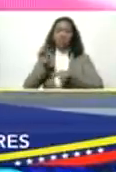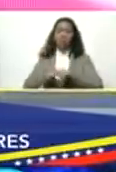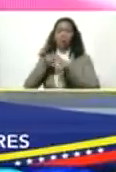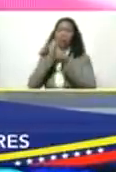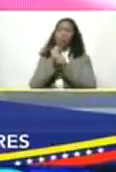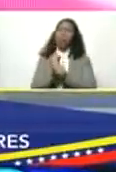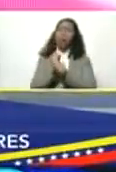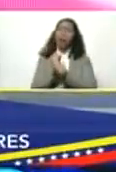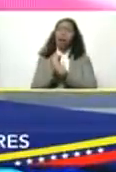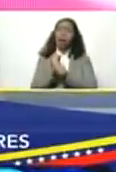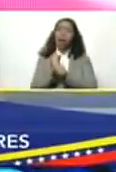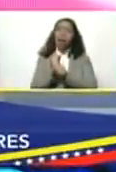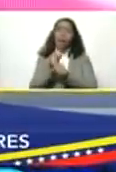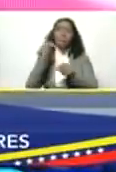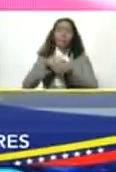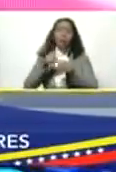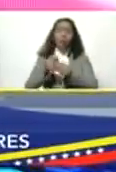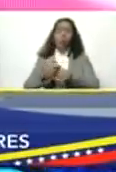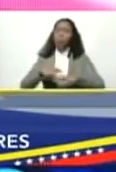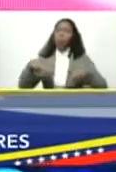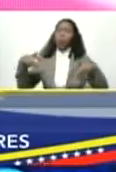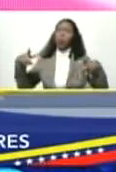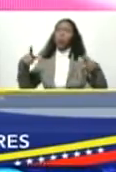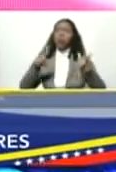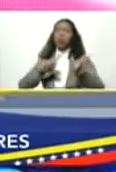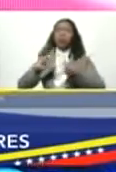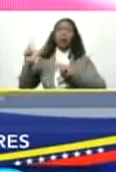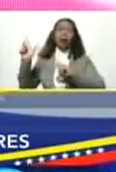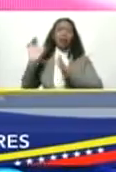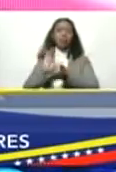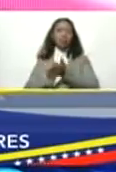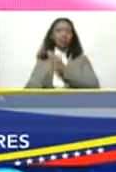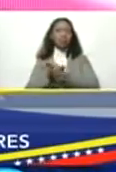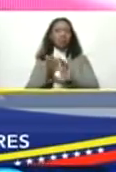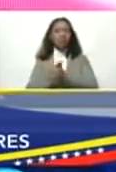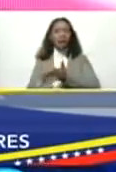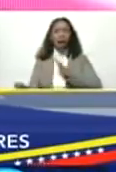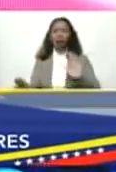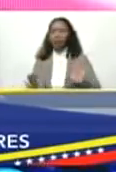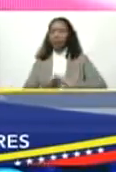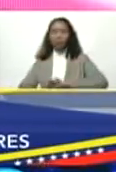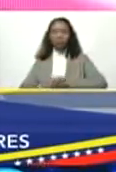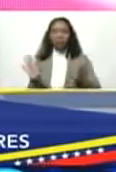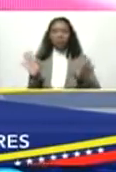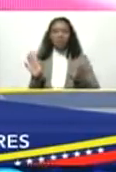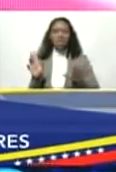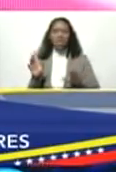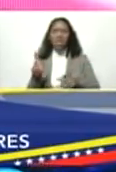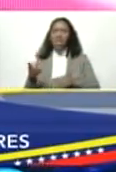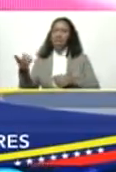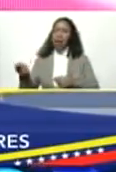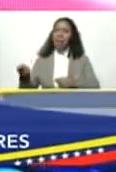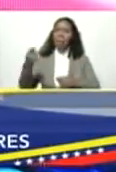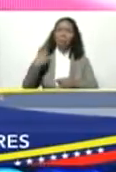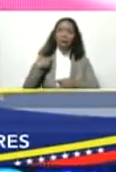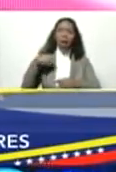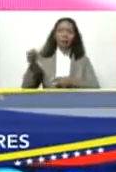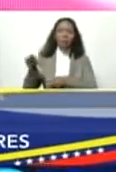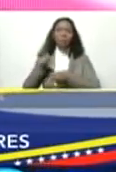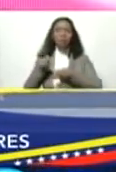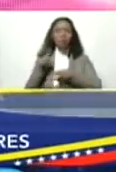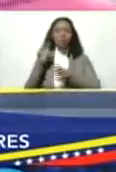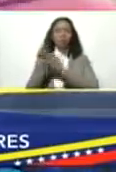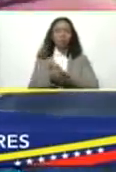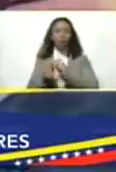que el chorro petrolero creciera y listo no se hacía más nada entra el chorro y todo el mundo mosca para